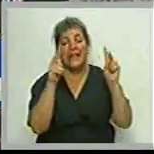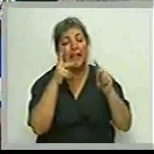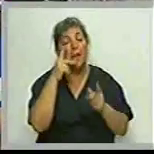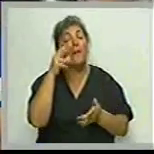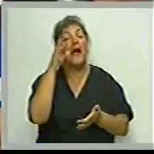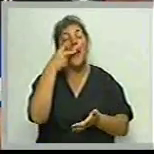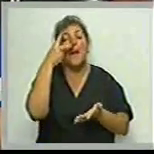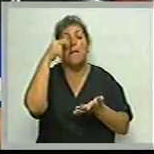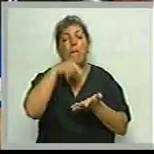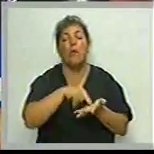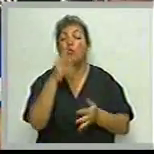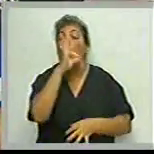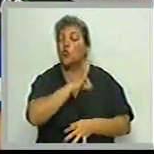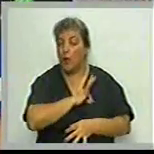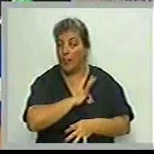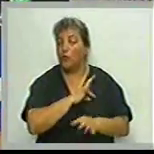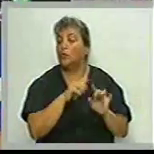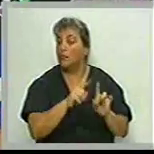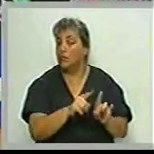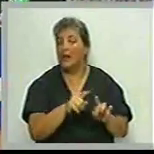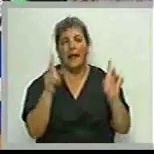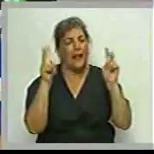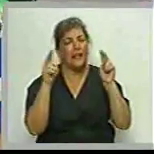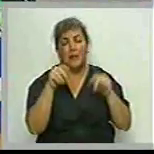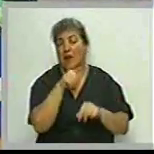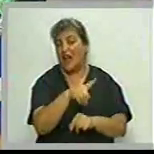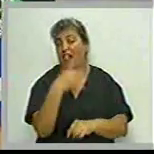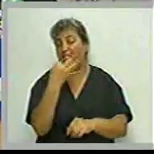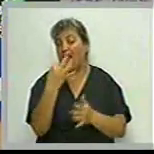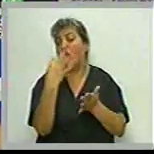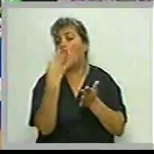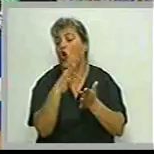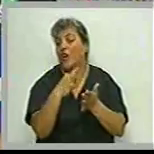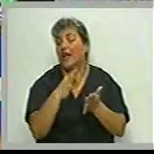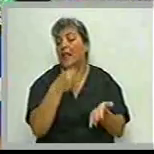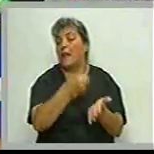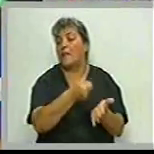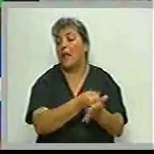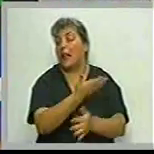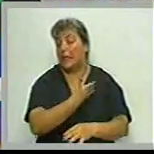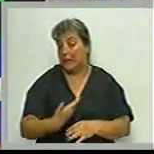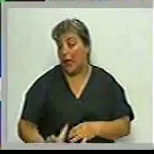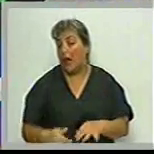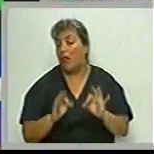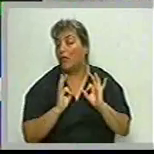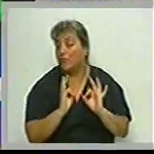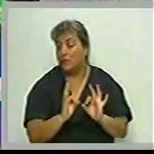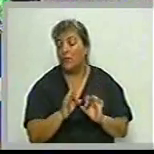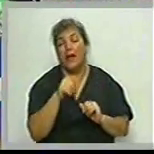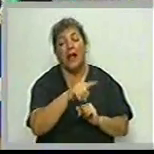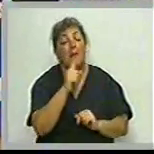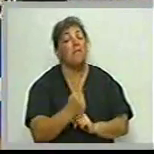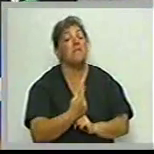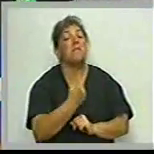de las ganancias, ¿no? El tema es que él debe corregir el desfinanciamiento del Estado, ¿no? Es decir, porque él